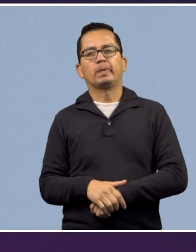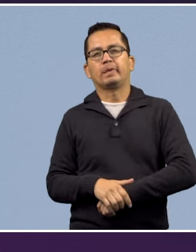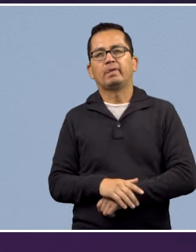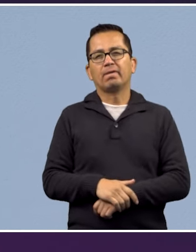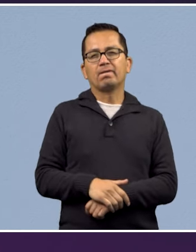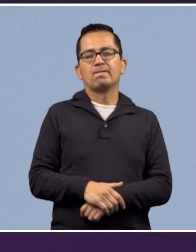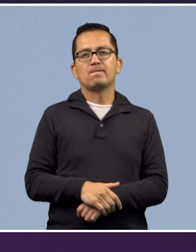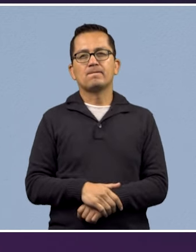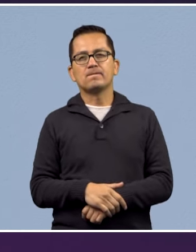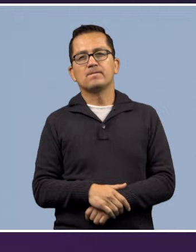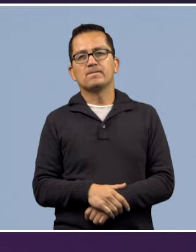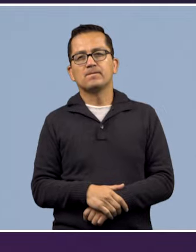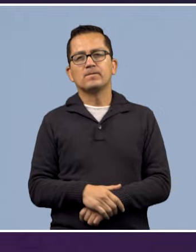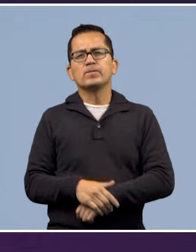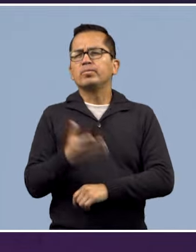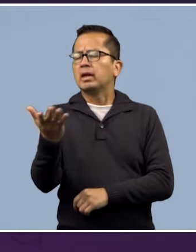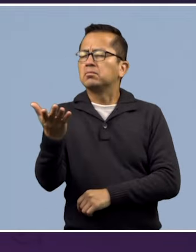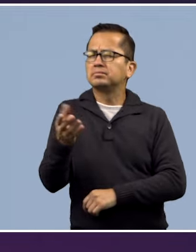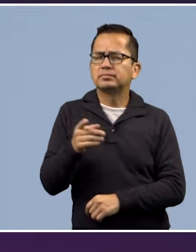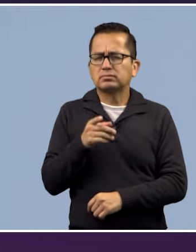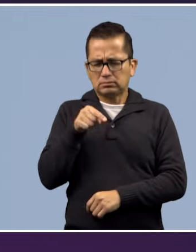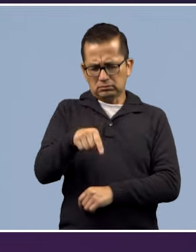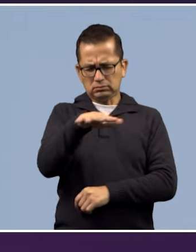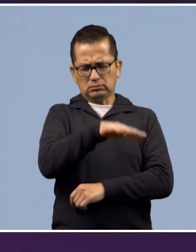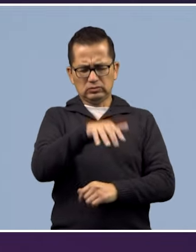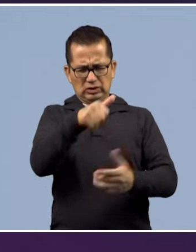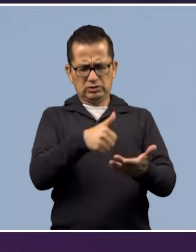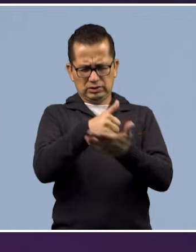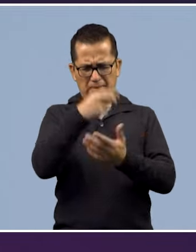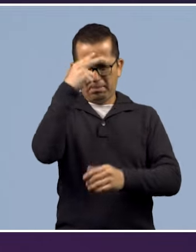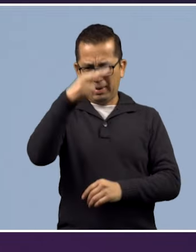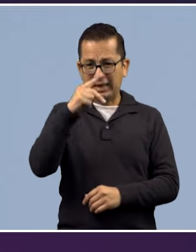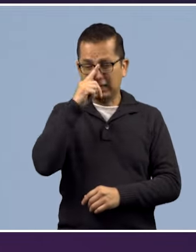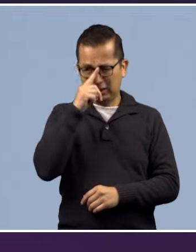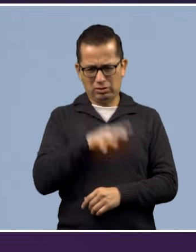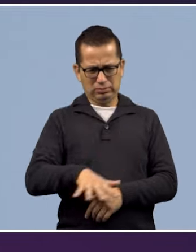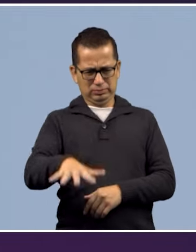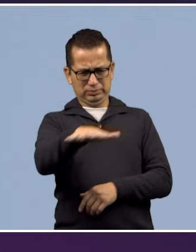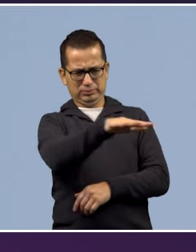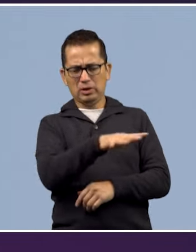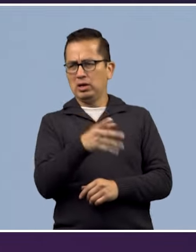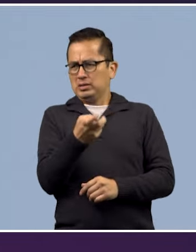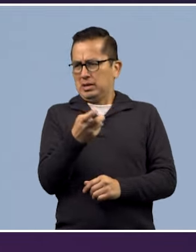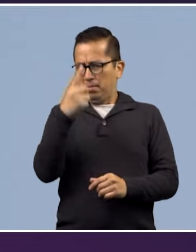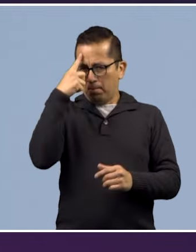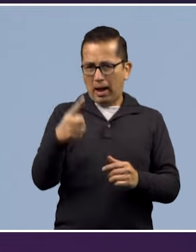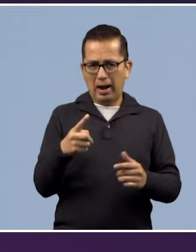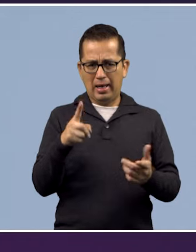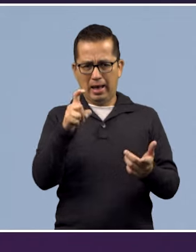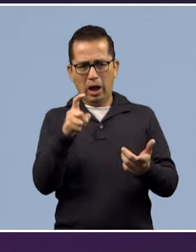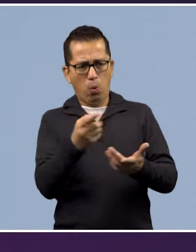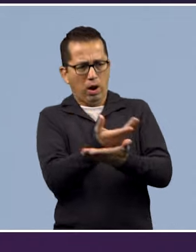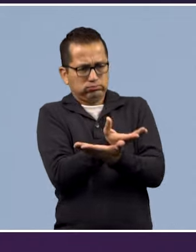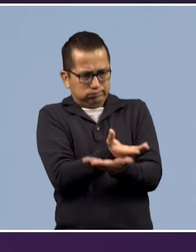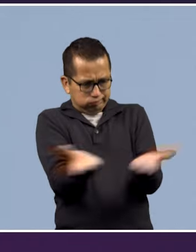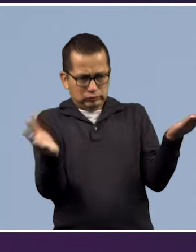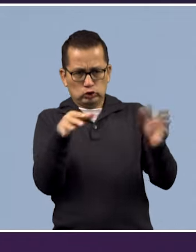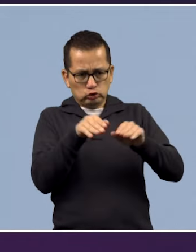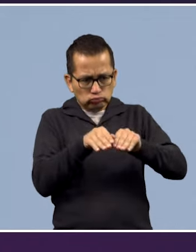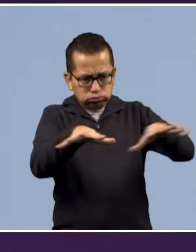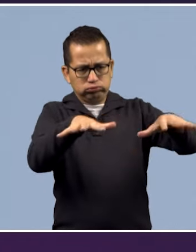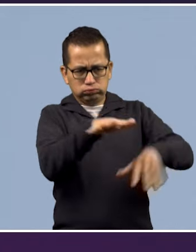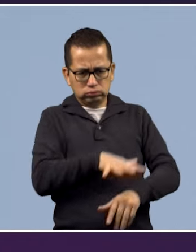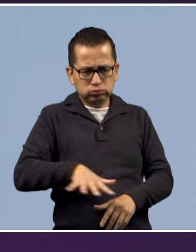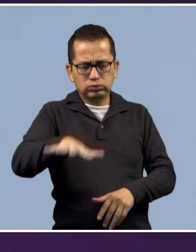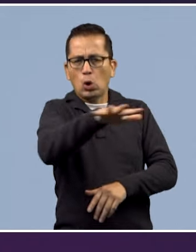Doctor, ¿qué implicaciones tiene pues la geografía del Valle de México para la distribución, es decir, para las diferentes zonas pues de